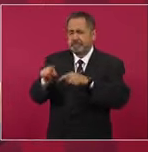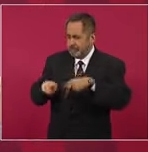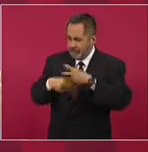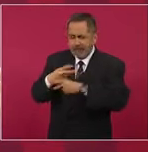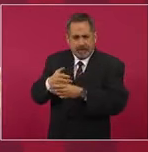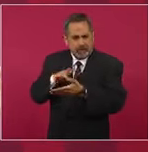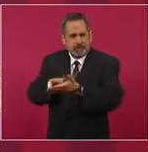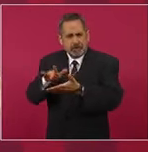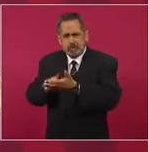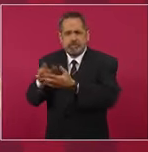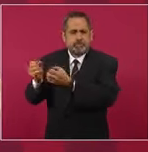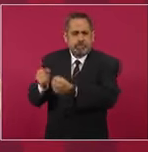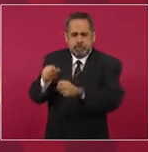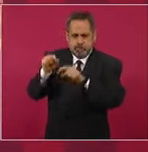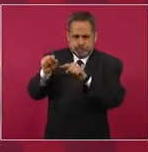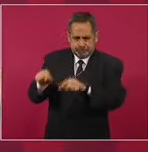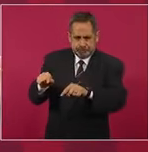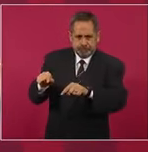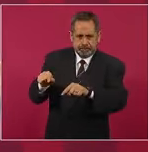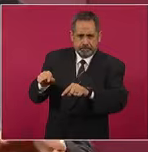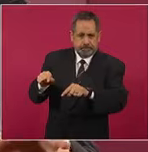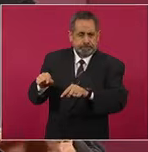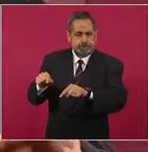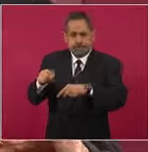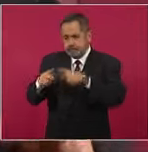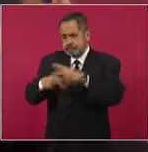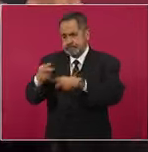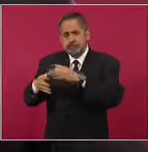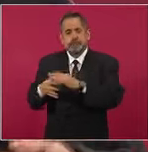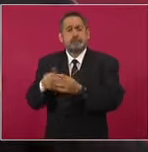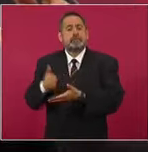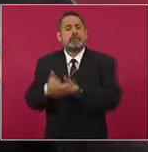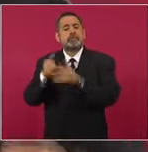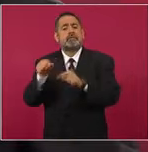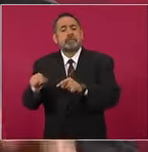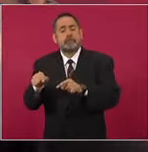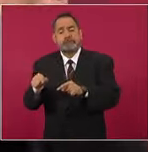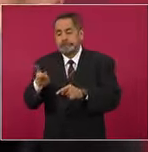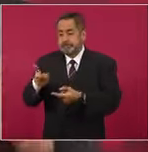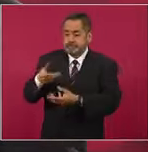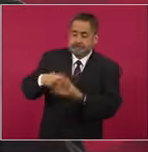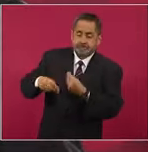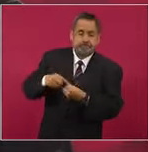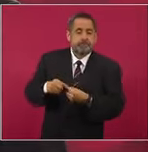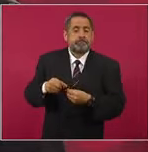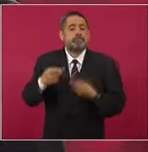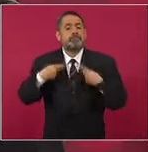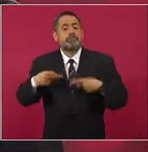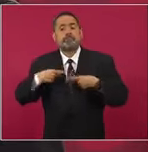se fortalece la economía popular.